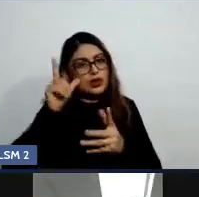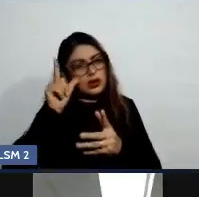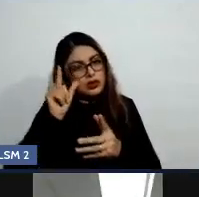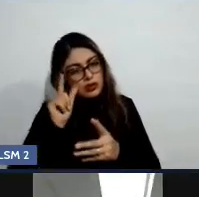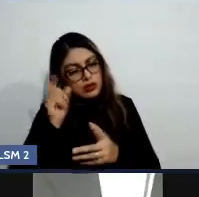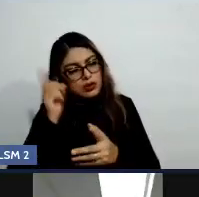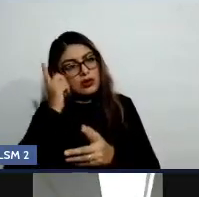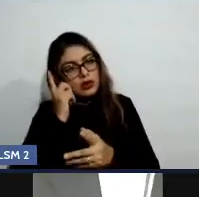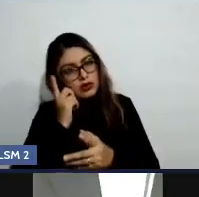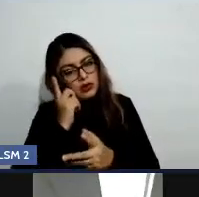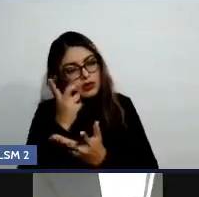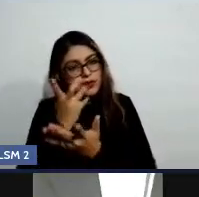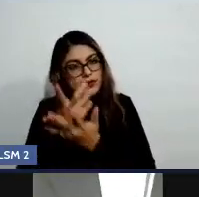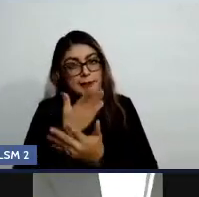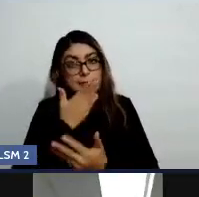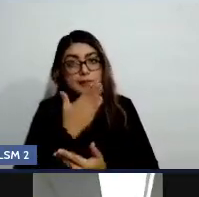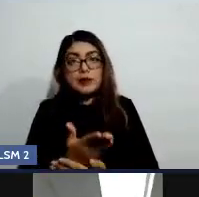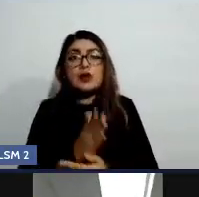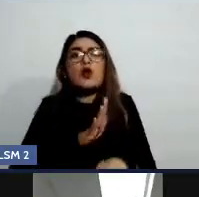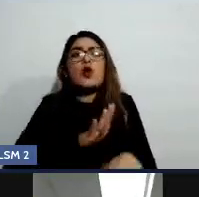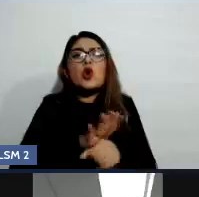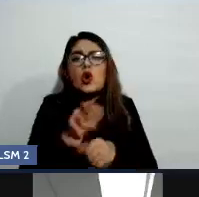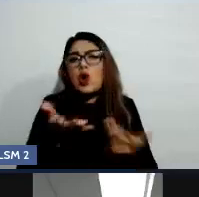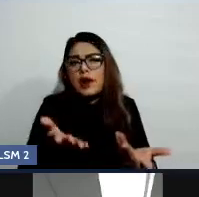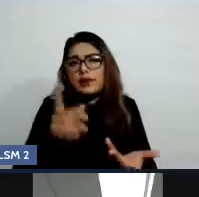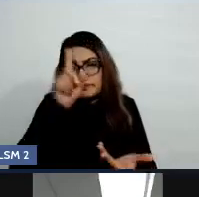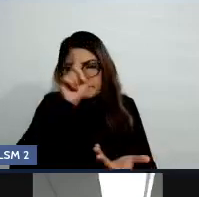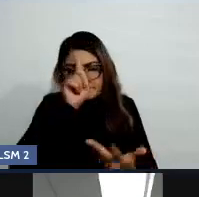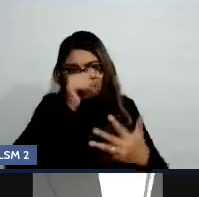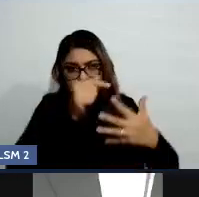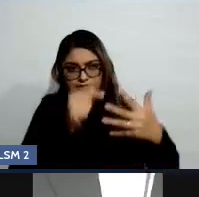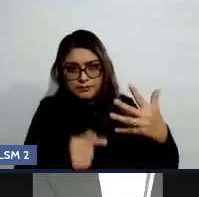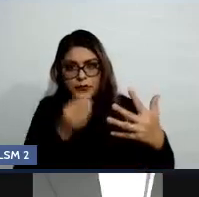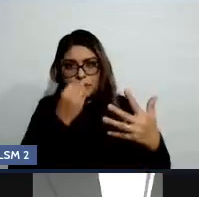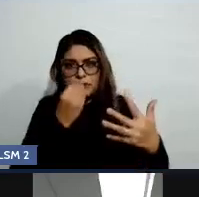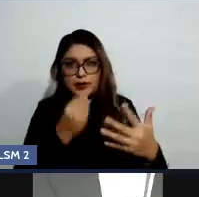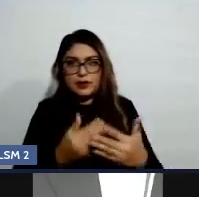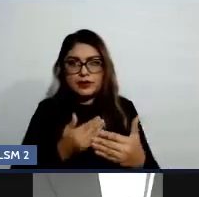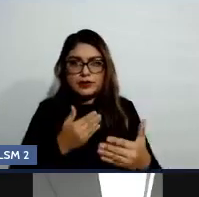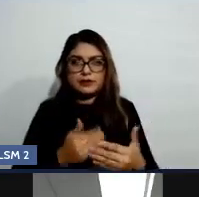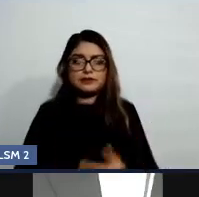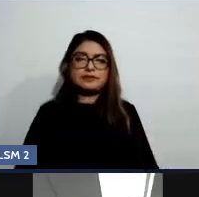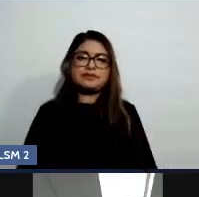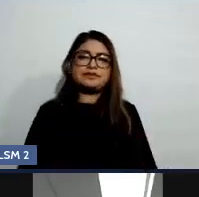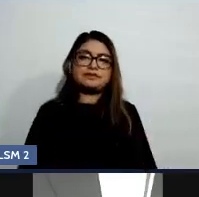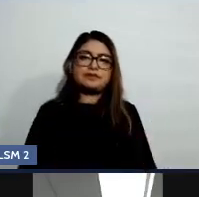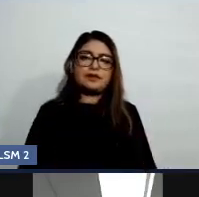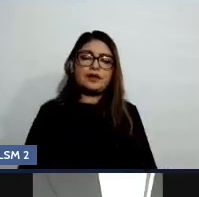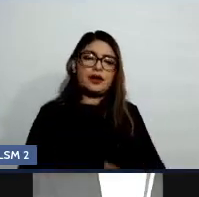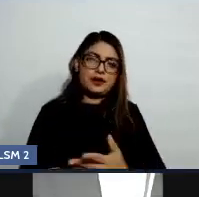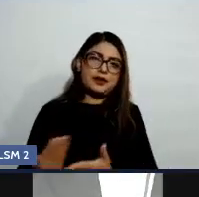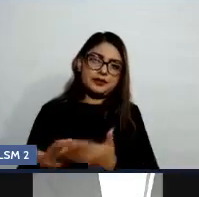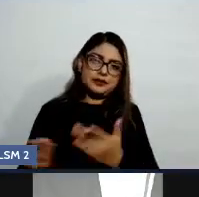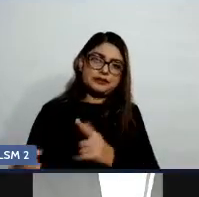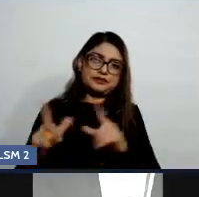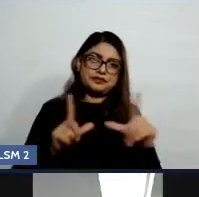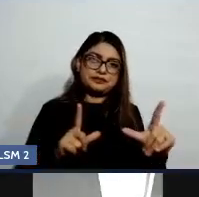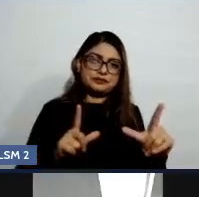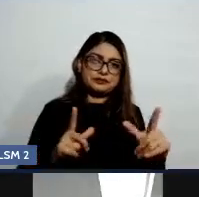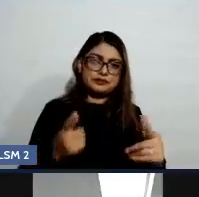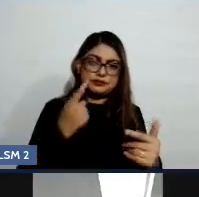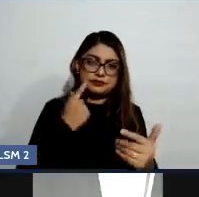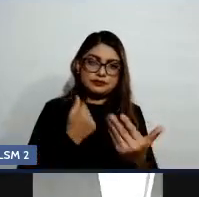podemos tomar antes de dormir. ¿La que sigue, por favor? Y bueno, ahí el